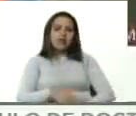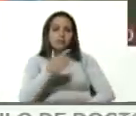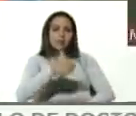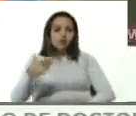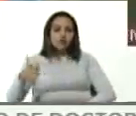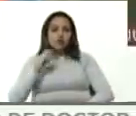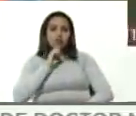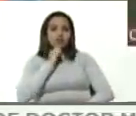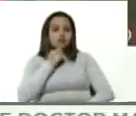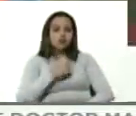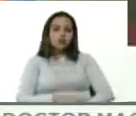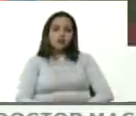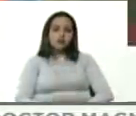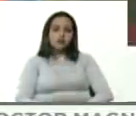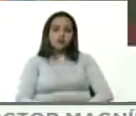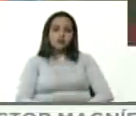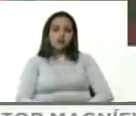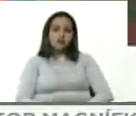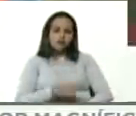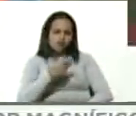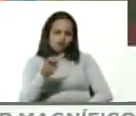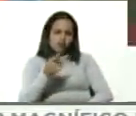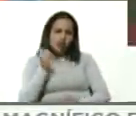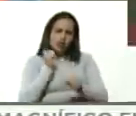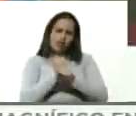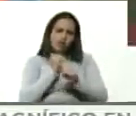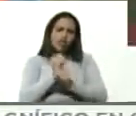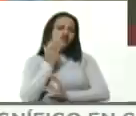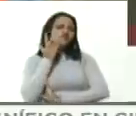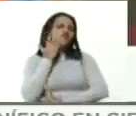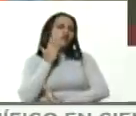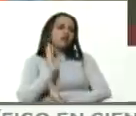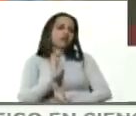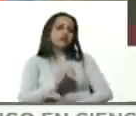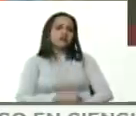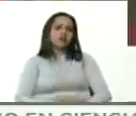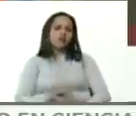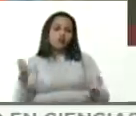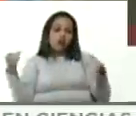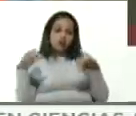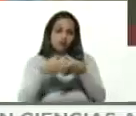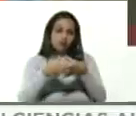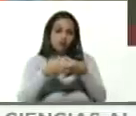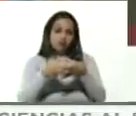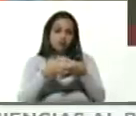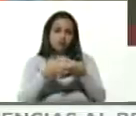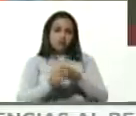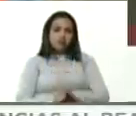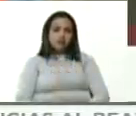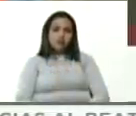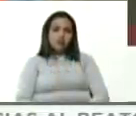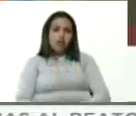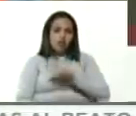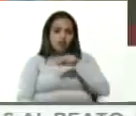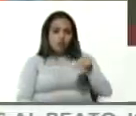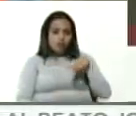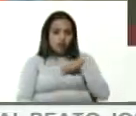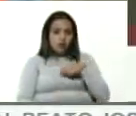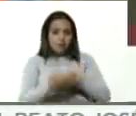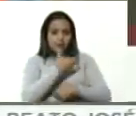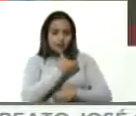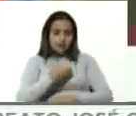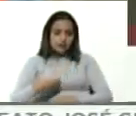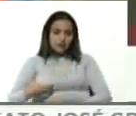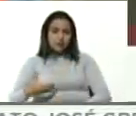rusas y si se está trabajando en una por ejemplo reunión entre nuestros presidentes en el